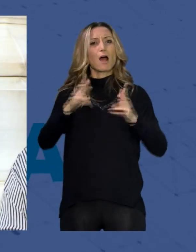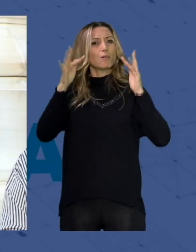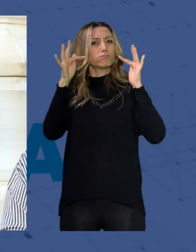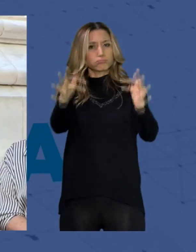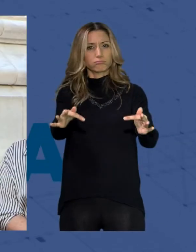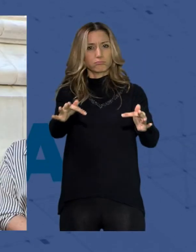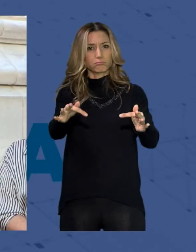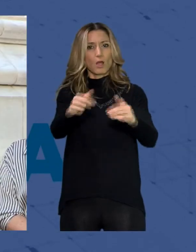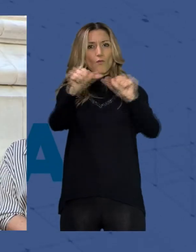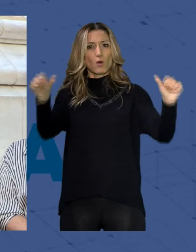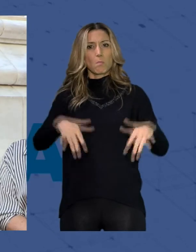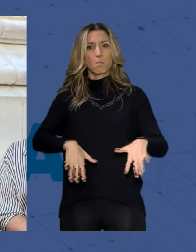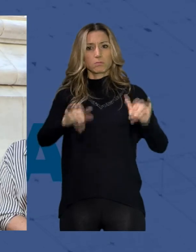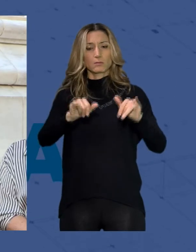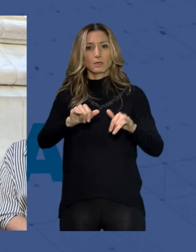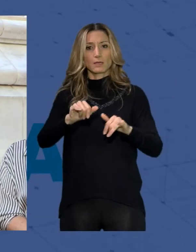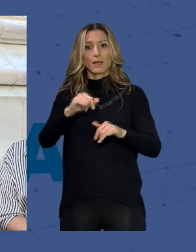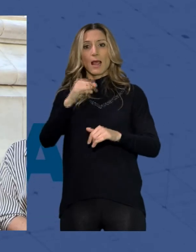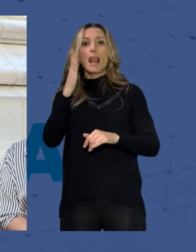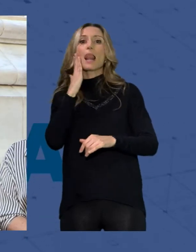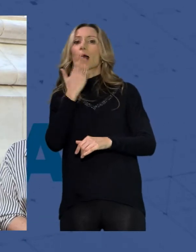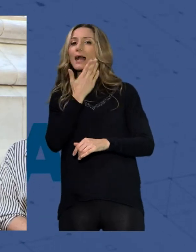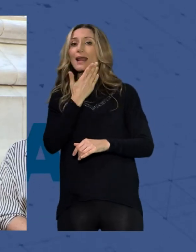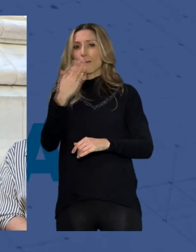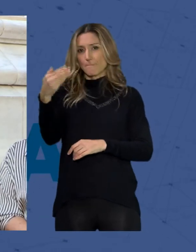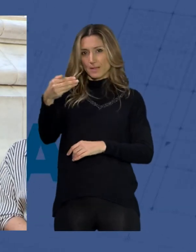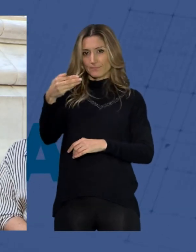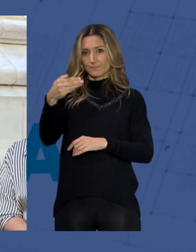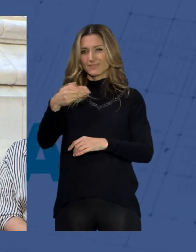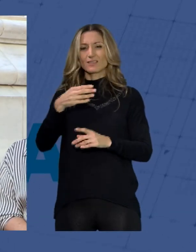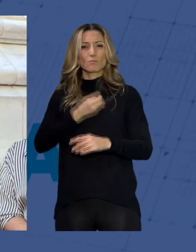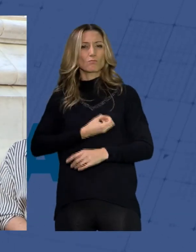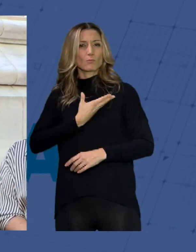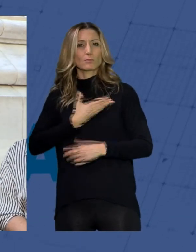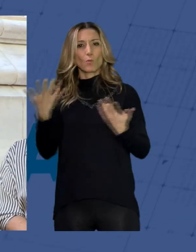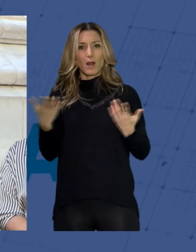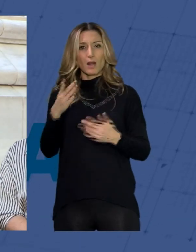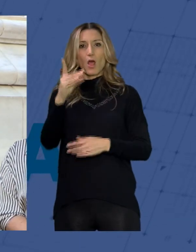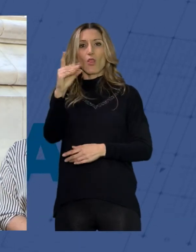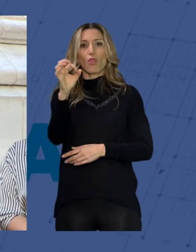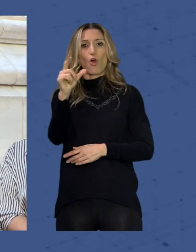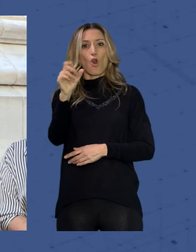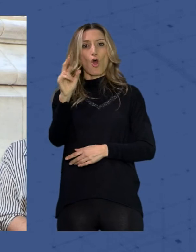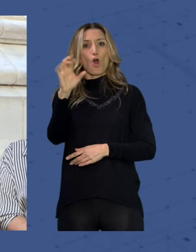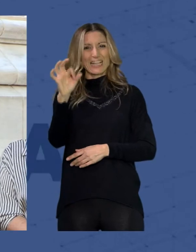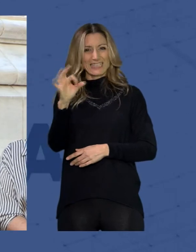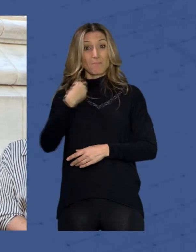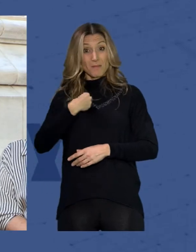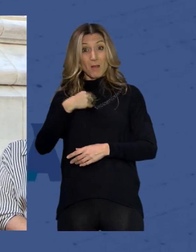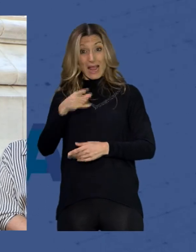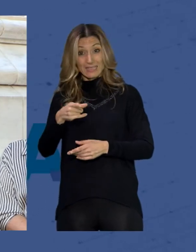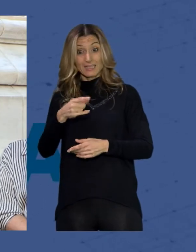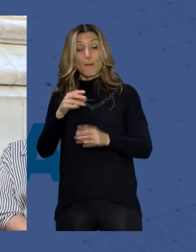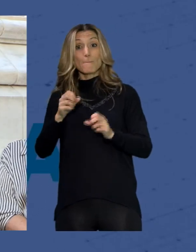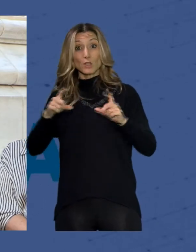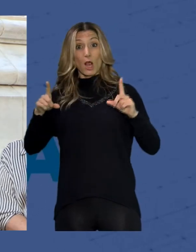ninguna manera la cara B se inspira en dolores la protagonista de la novela la malcansada escrita por Carmen de Burgos